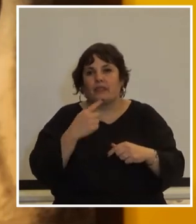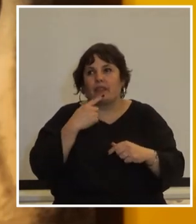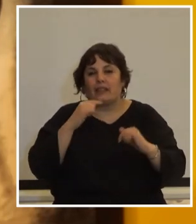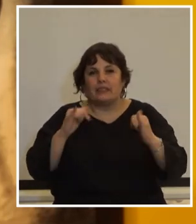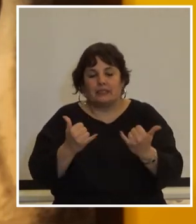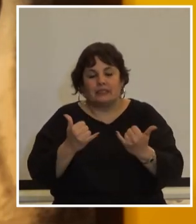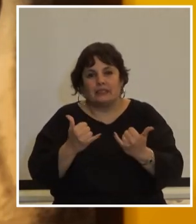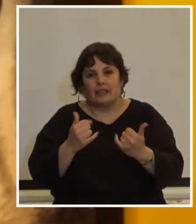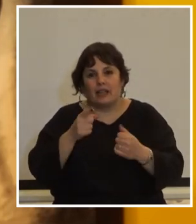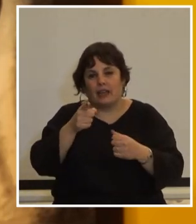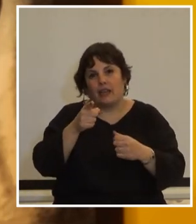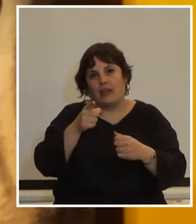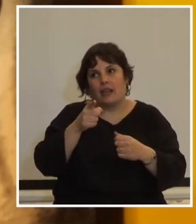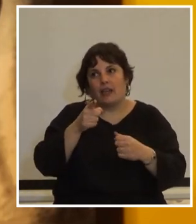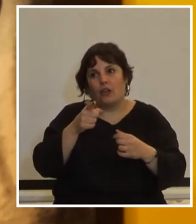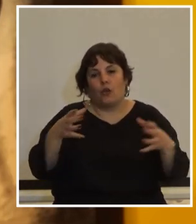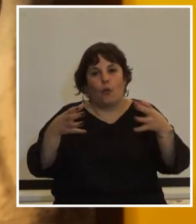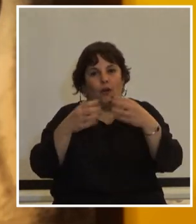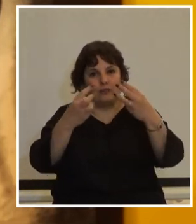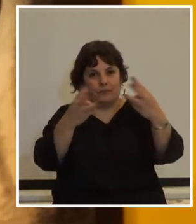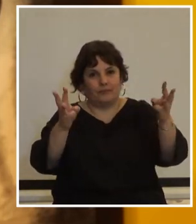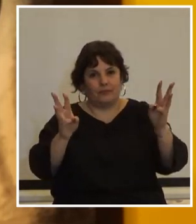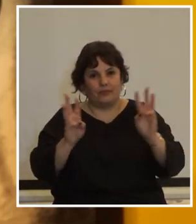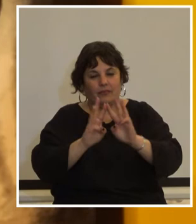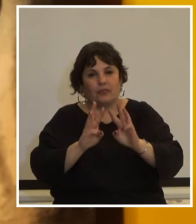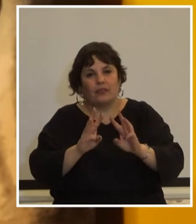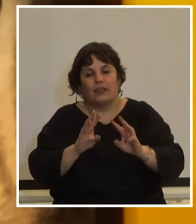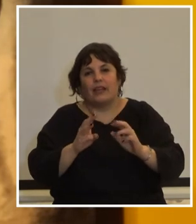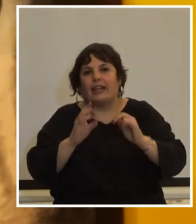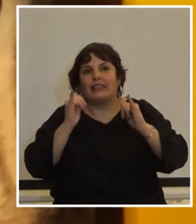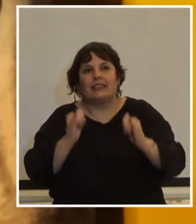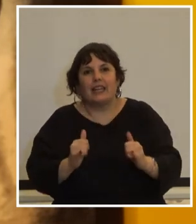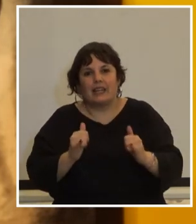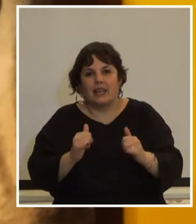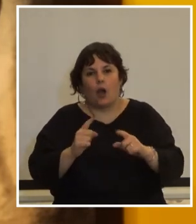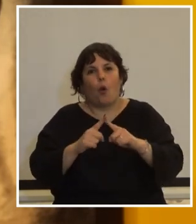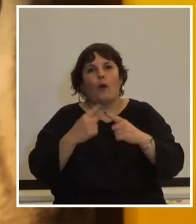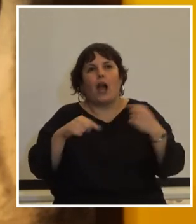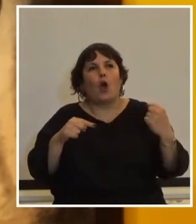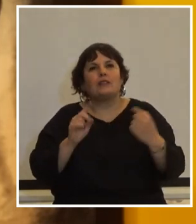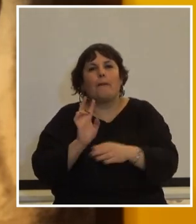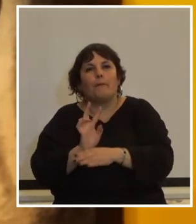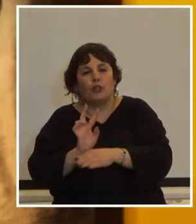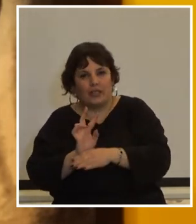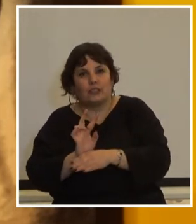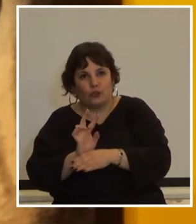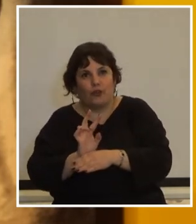del cuadrilátero tenían una cosa protectora de